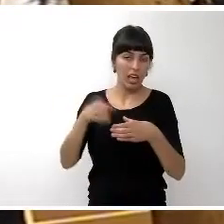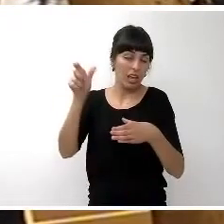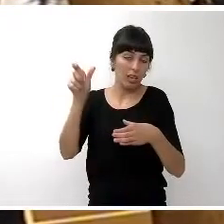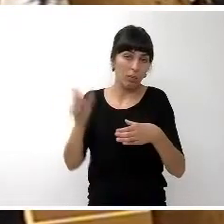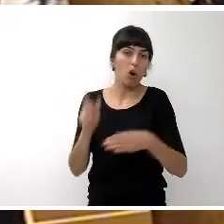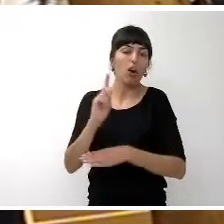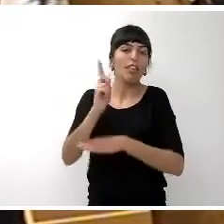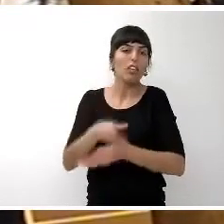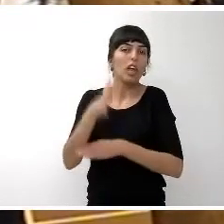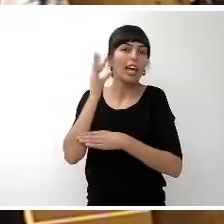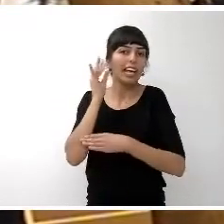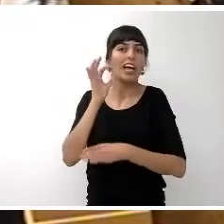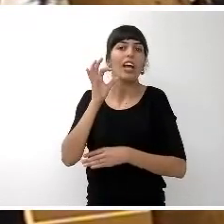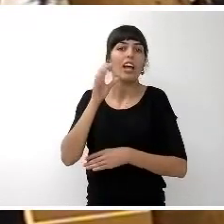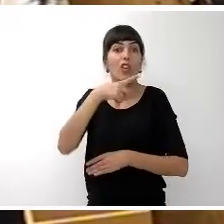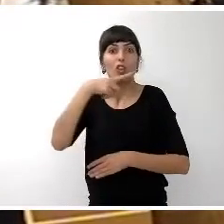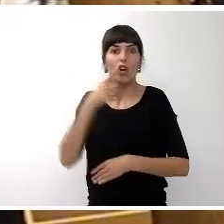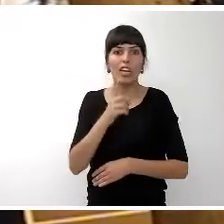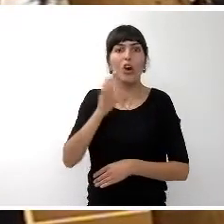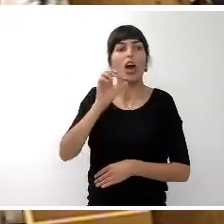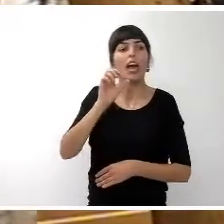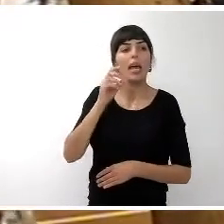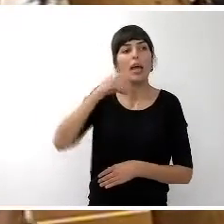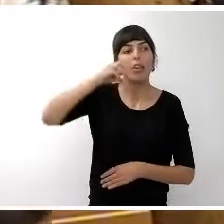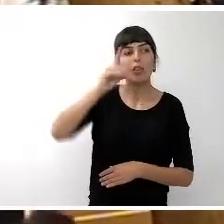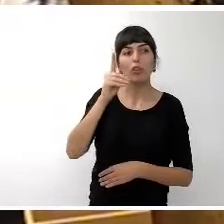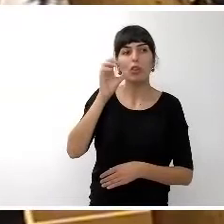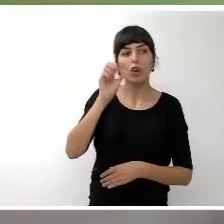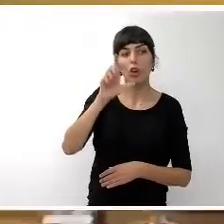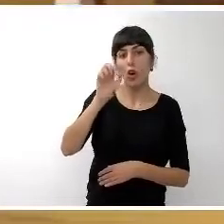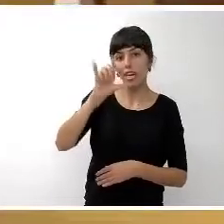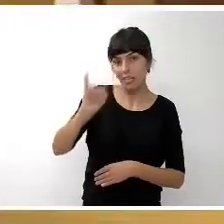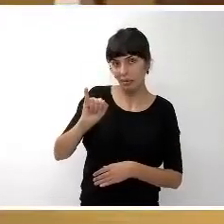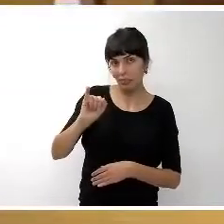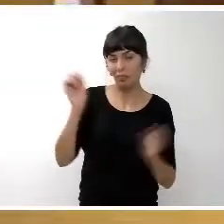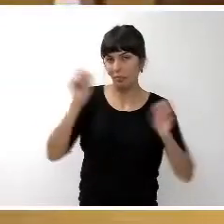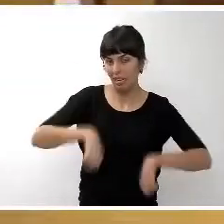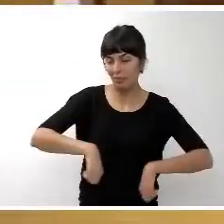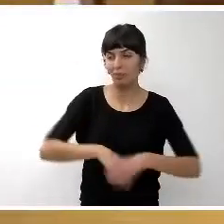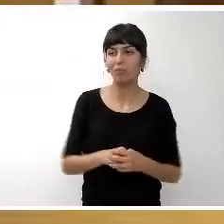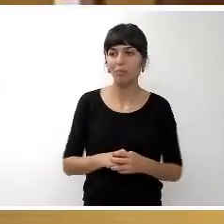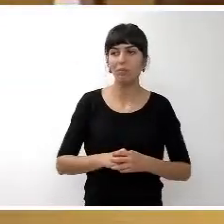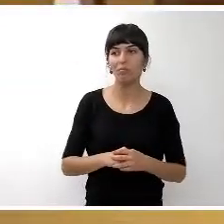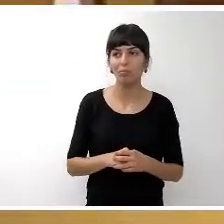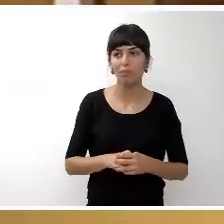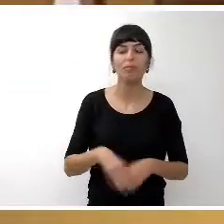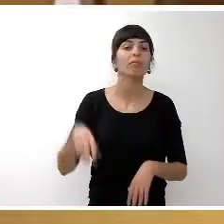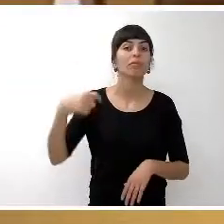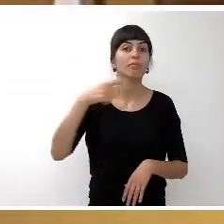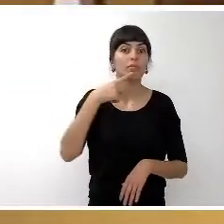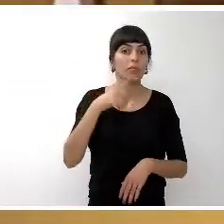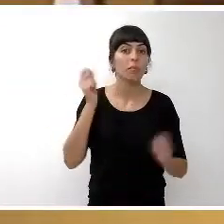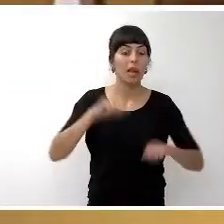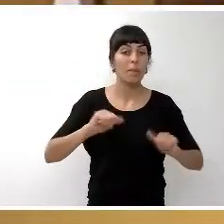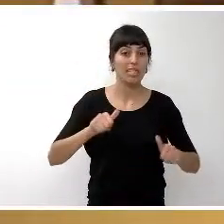Alonso y no Dolores. Gracias. Gracias, Cristina. Gracias, Loli. Y empezamos, por tanto, aprobando con la